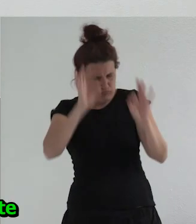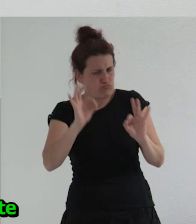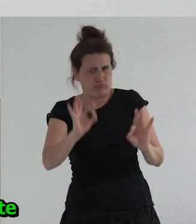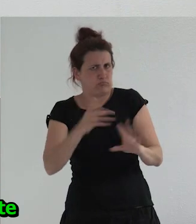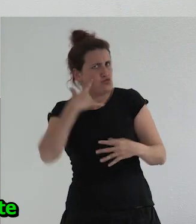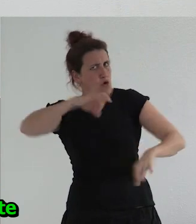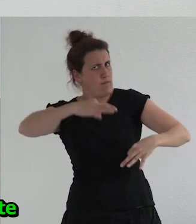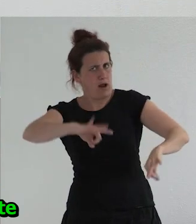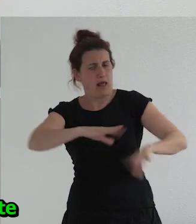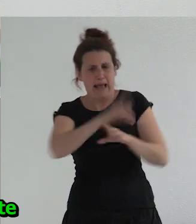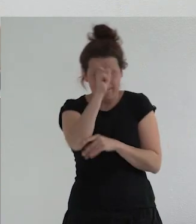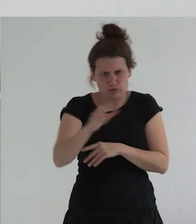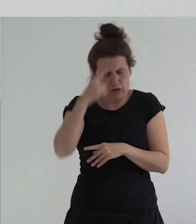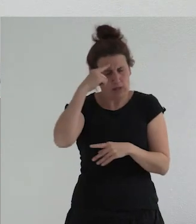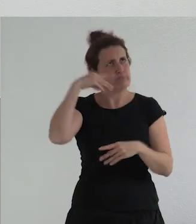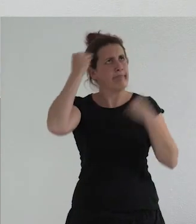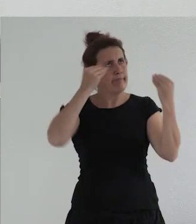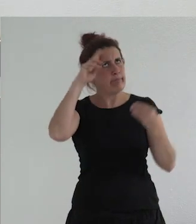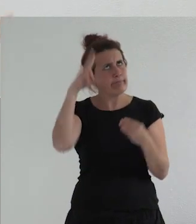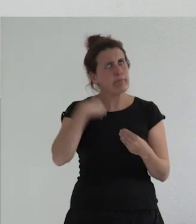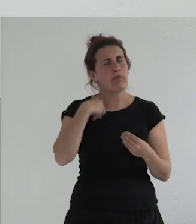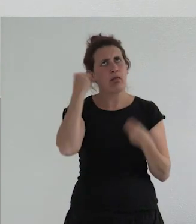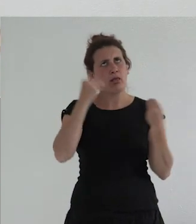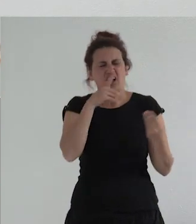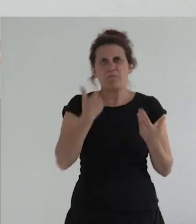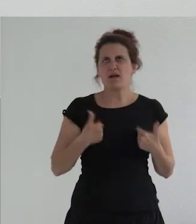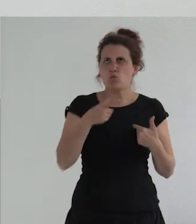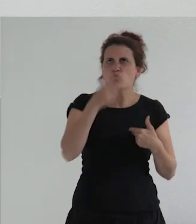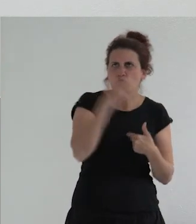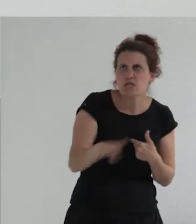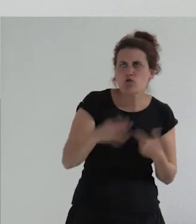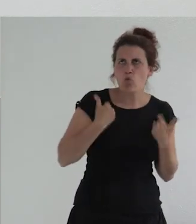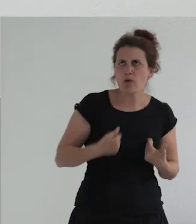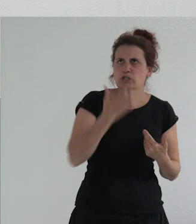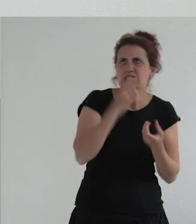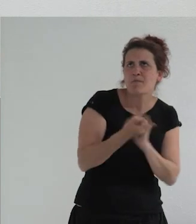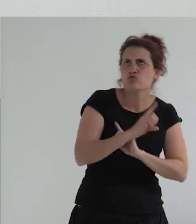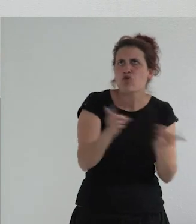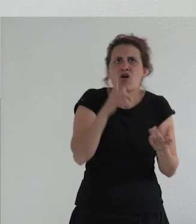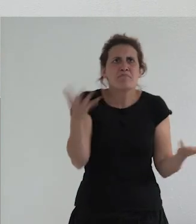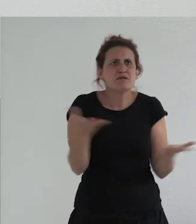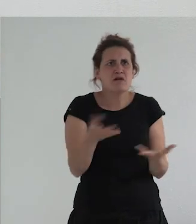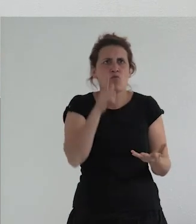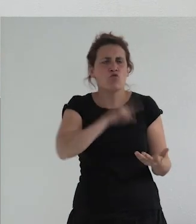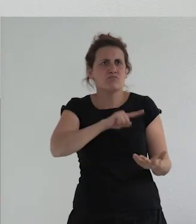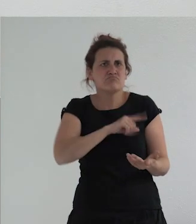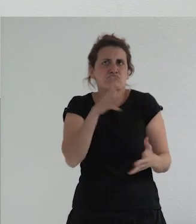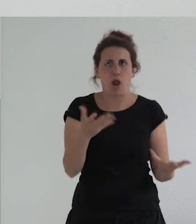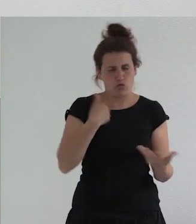trans yo entiendo que la gente se haga preguntas sobre qué pasará con los cuerpos de estos niños y estas niñas si no los modificamos por supuesto que lo entiendo